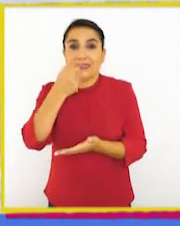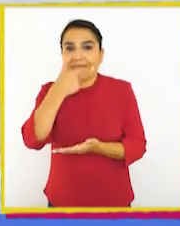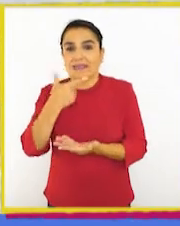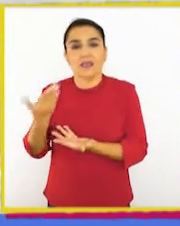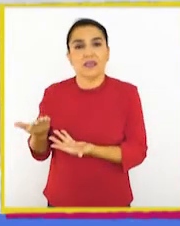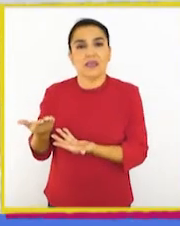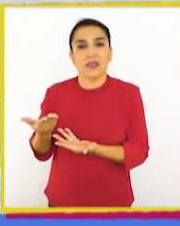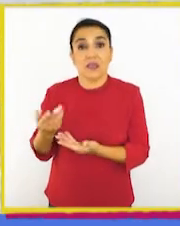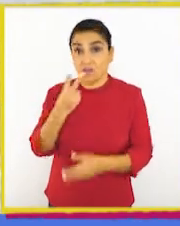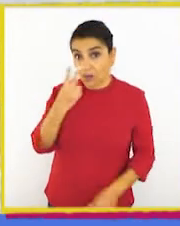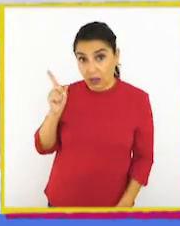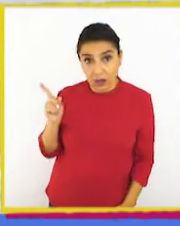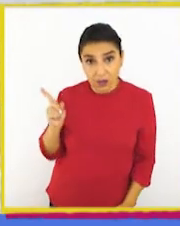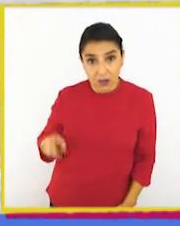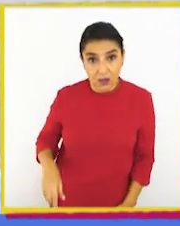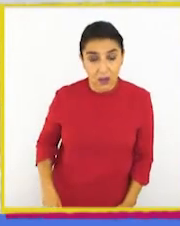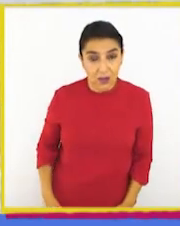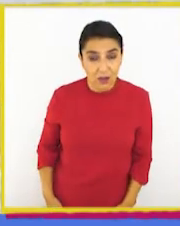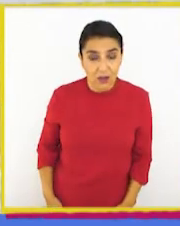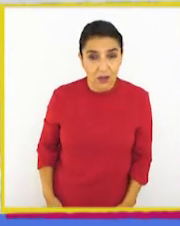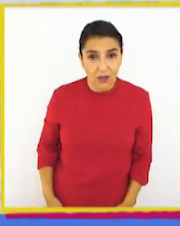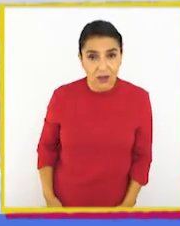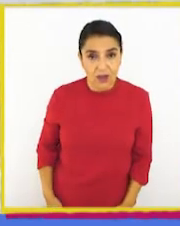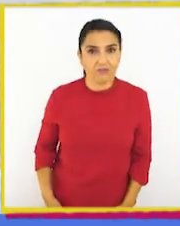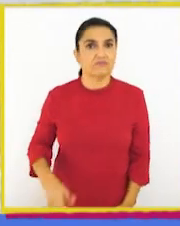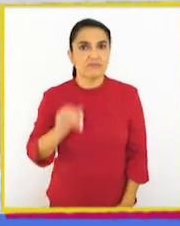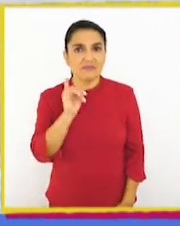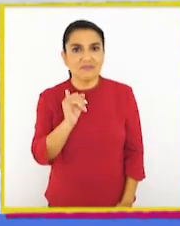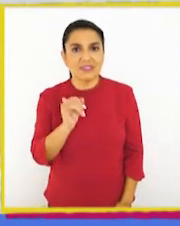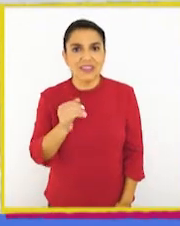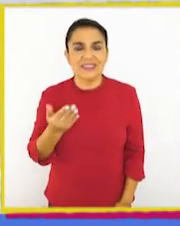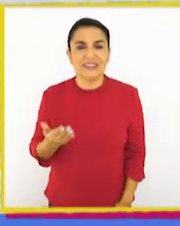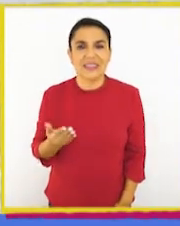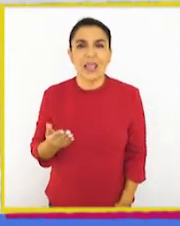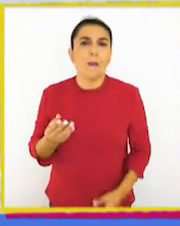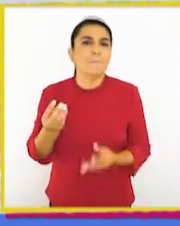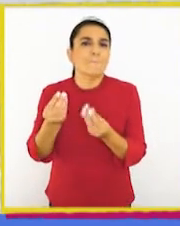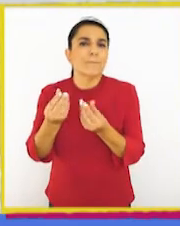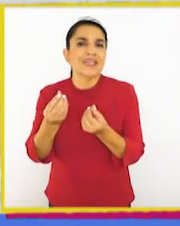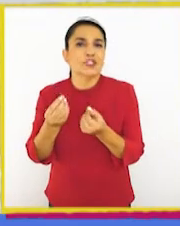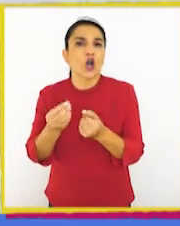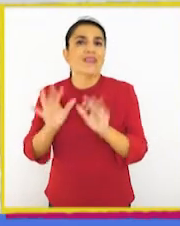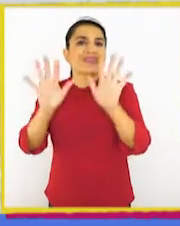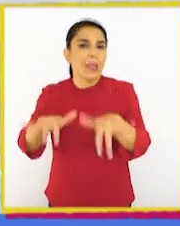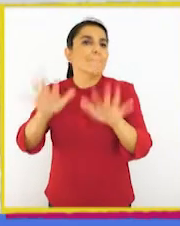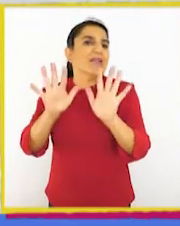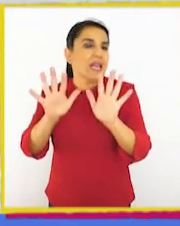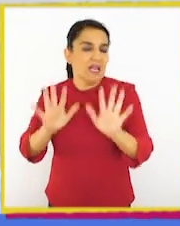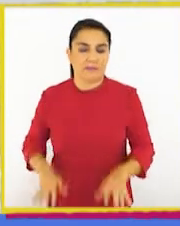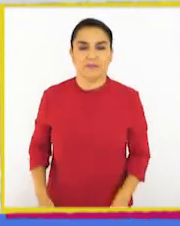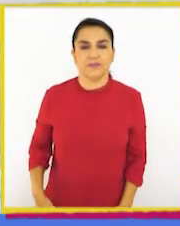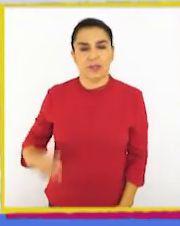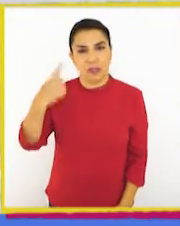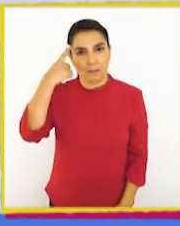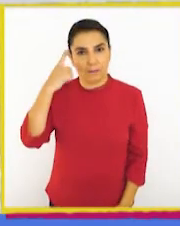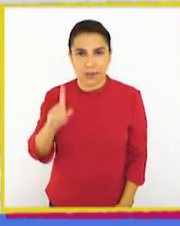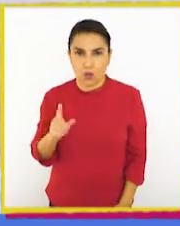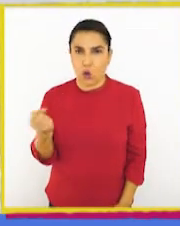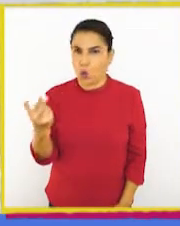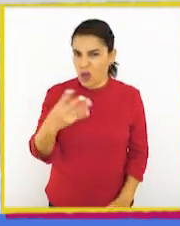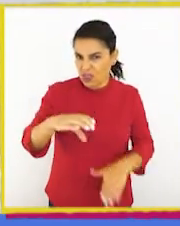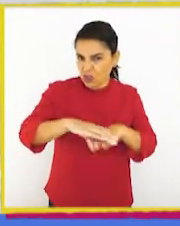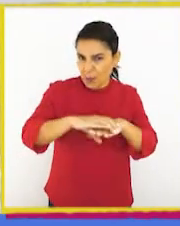Chester. ¿Ven el precio? ¡Ese! ¡Eso sí! El precio es 10.000 pesos. Pero,